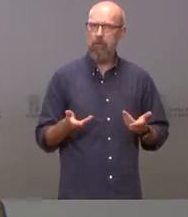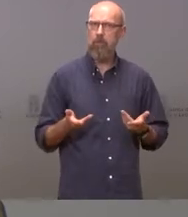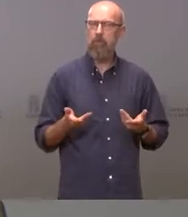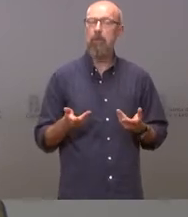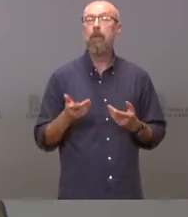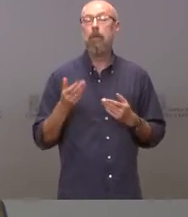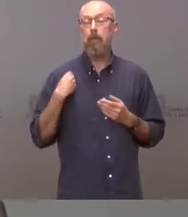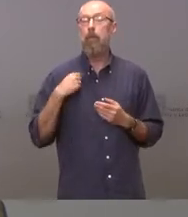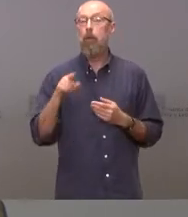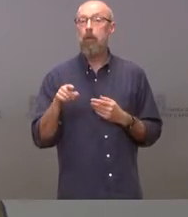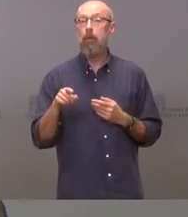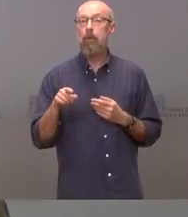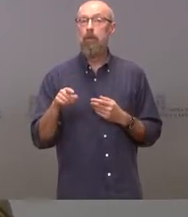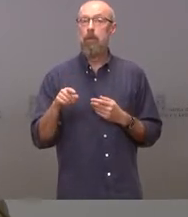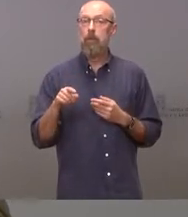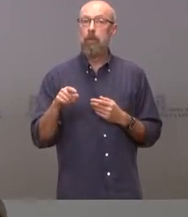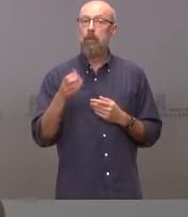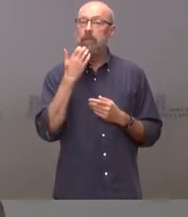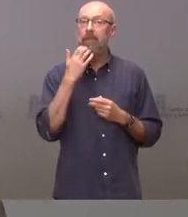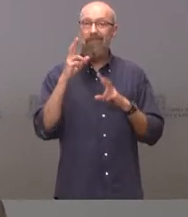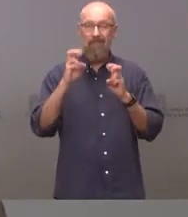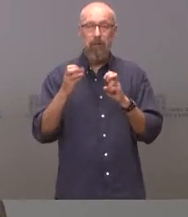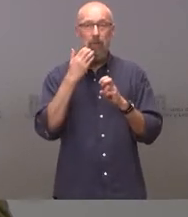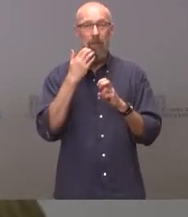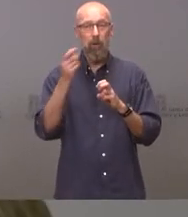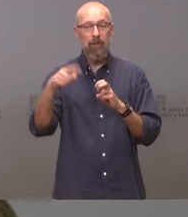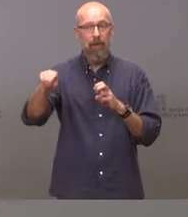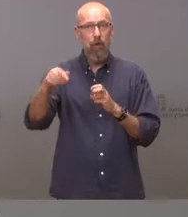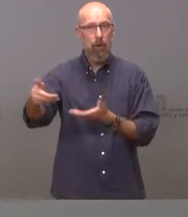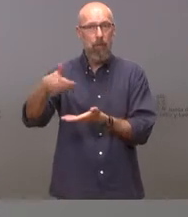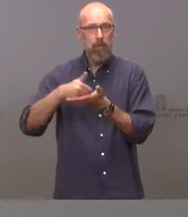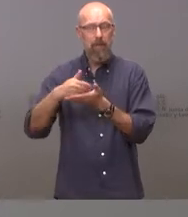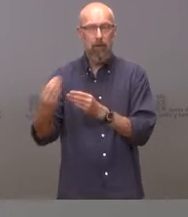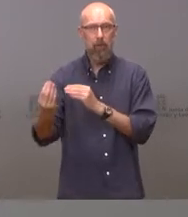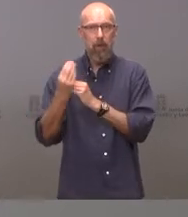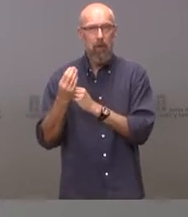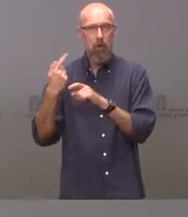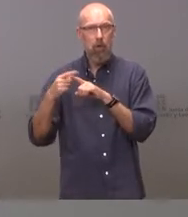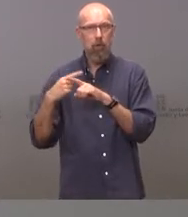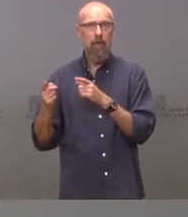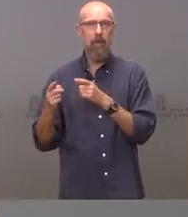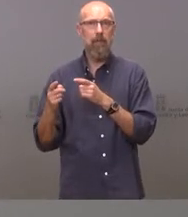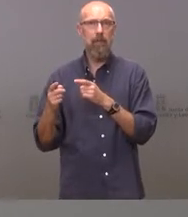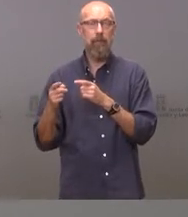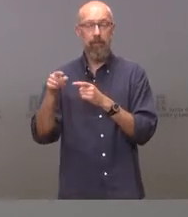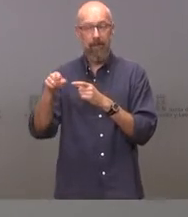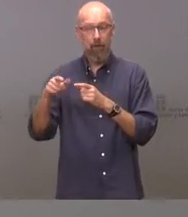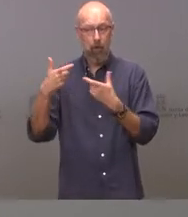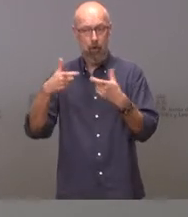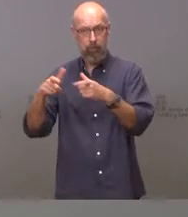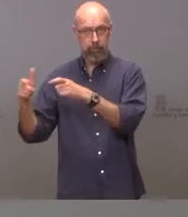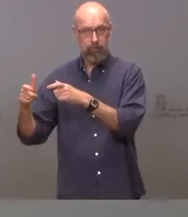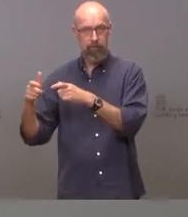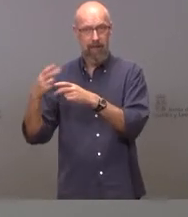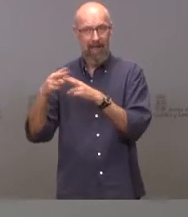posibilidad de acceder a ayudas los los CENAES los códigos de actividad que tienen este tipo de instalaciones